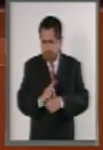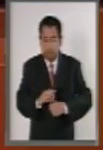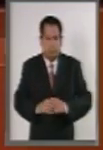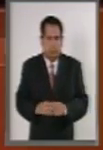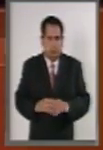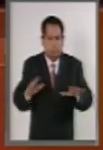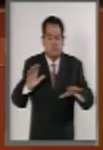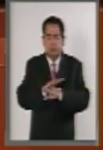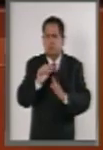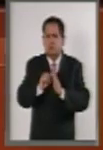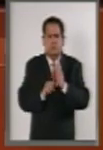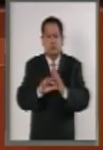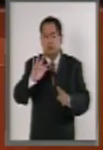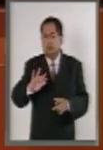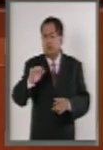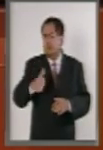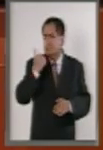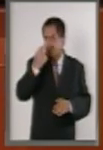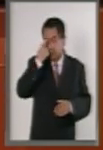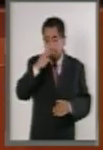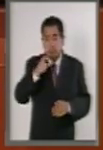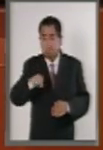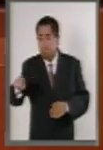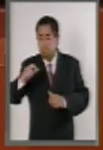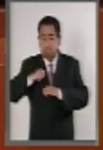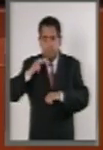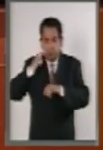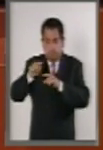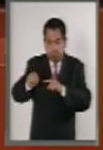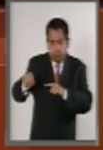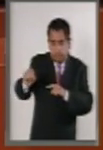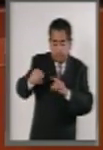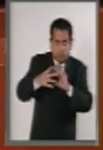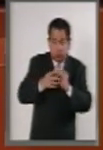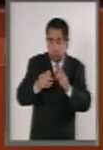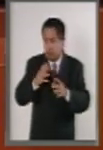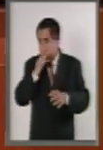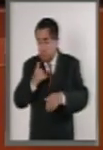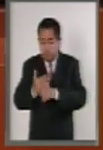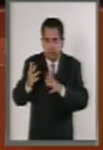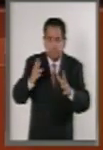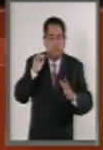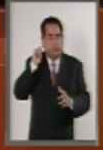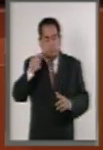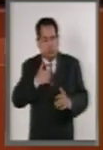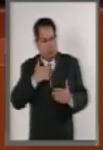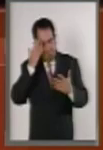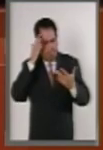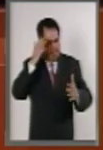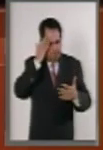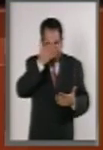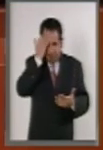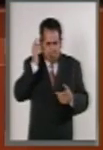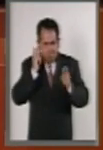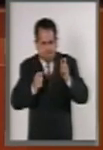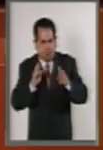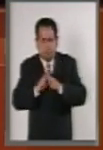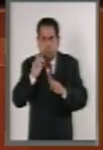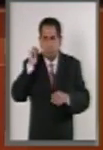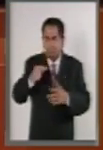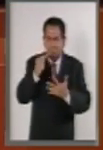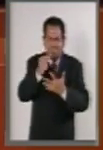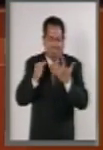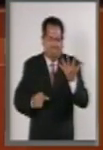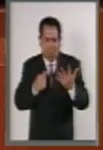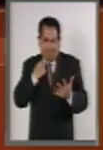el cambio del artículo 46 para que cuando los comisionados estén impedidos y se excusen de conocer asuntos en los que exista una o varias